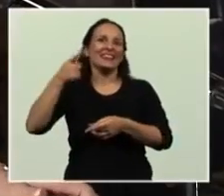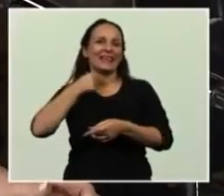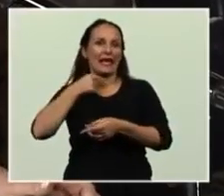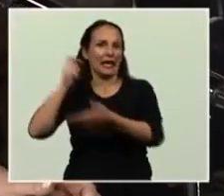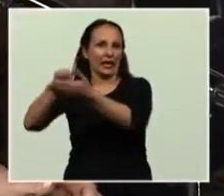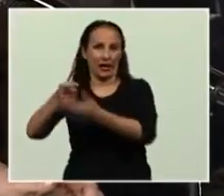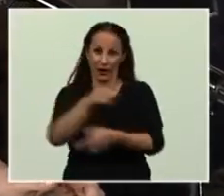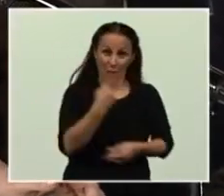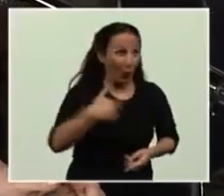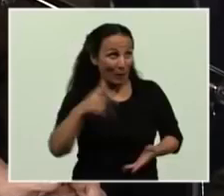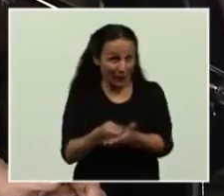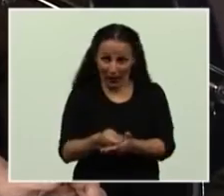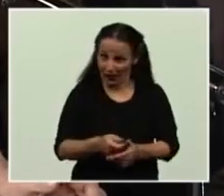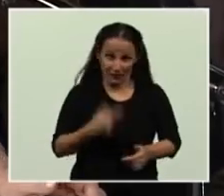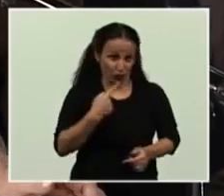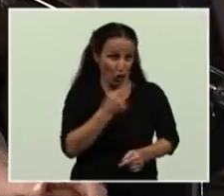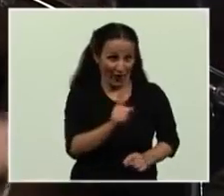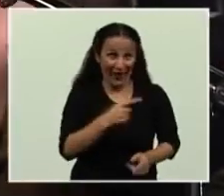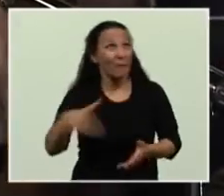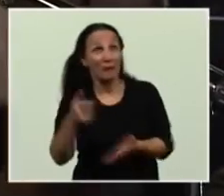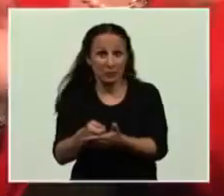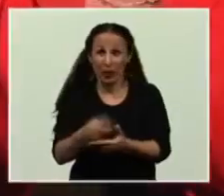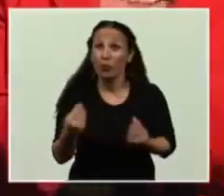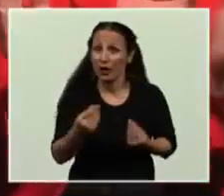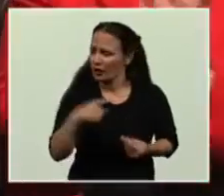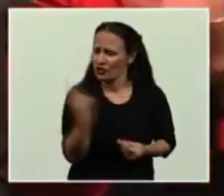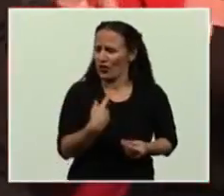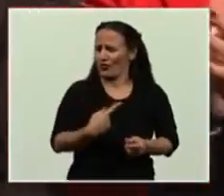vamos a sostener una y mil veces